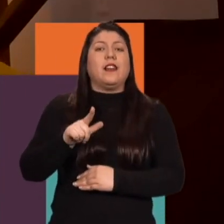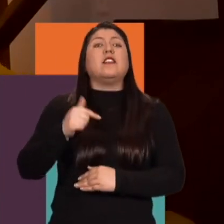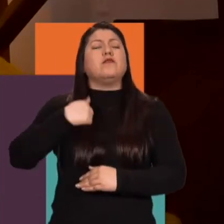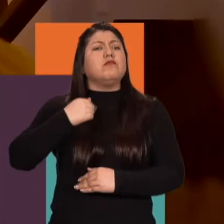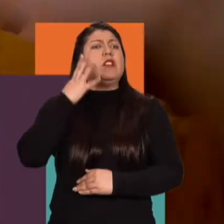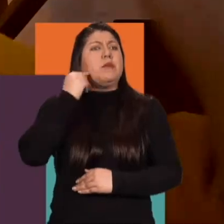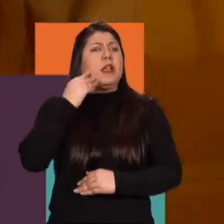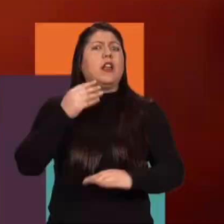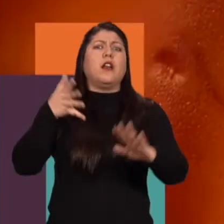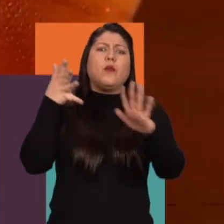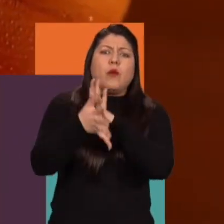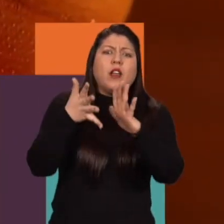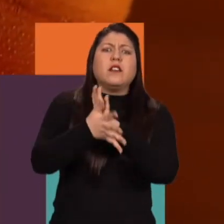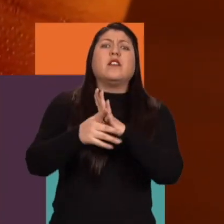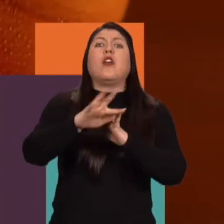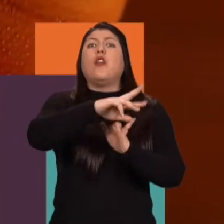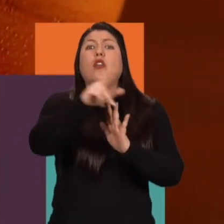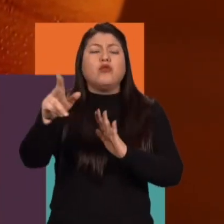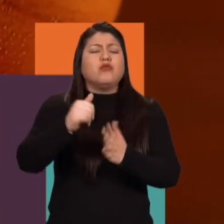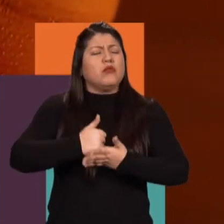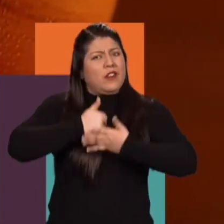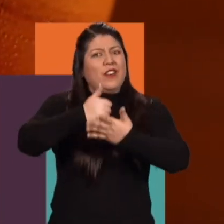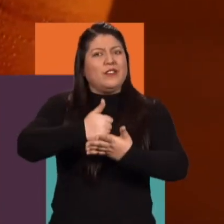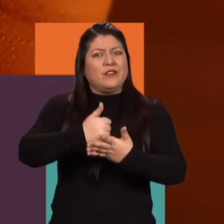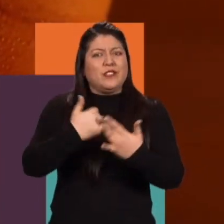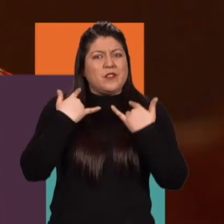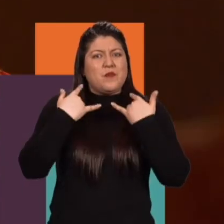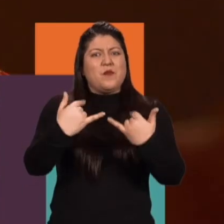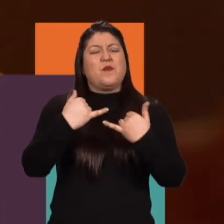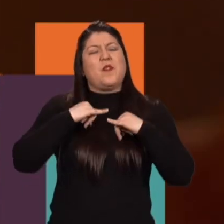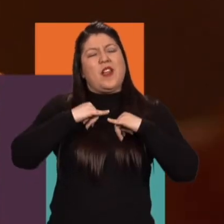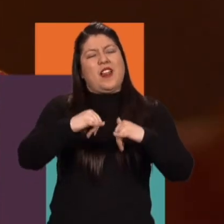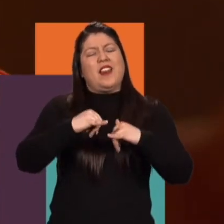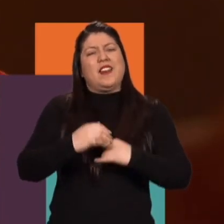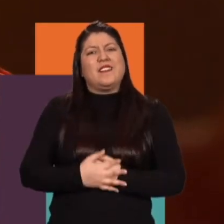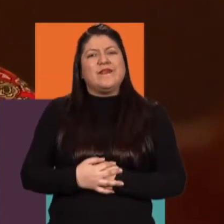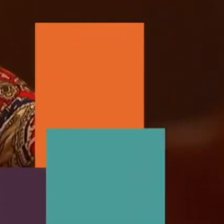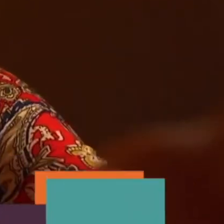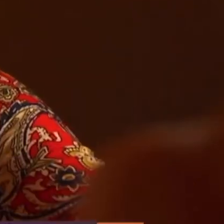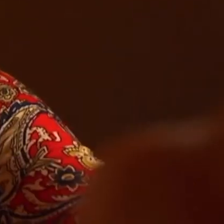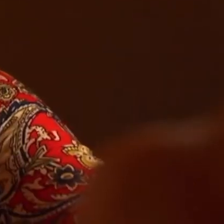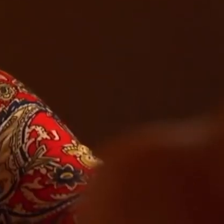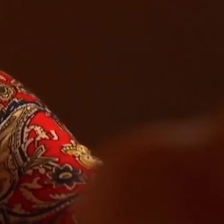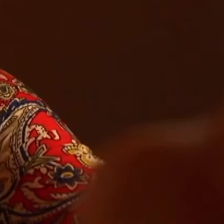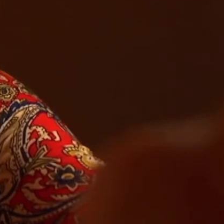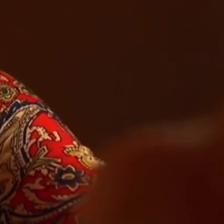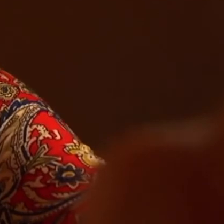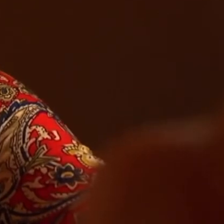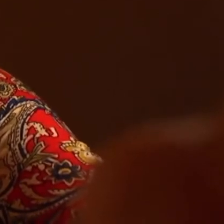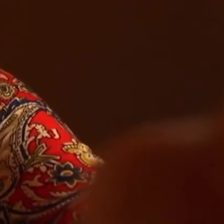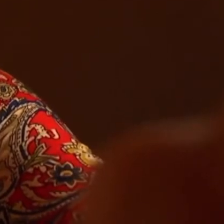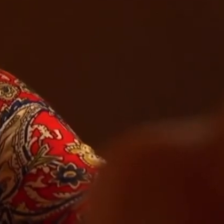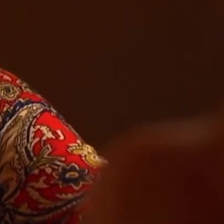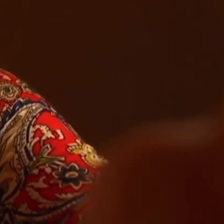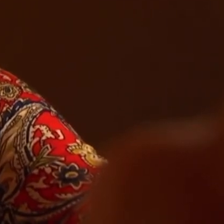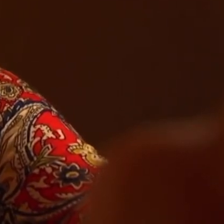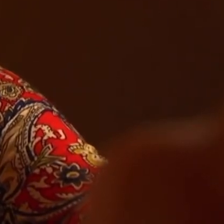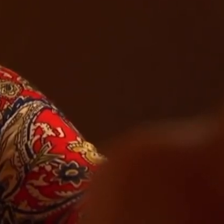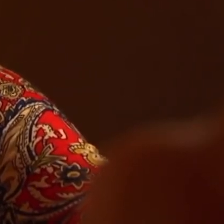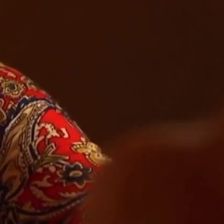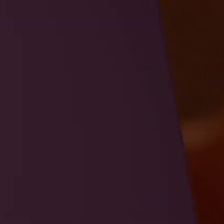gracias adiós yo soy David Leal y con mi experiencia quiero ayudar a otros que se sienten como yo